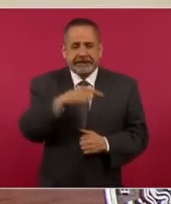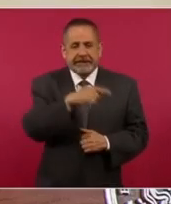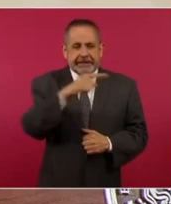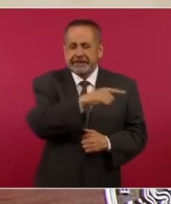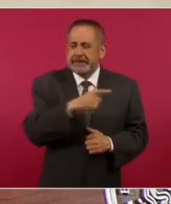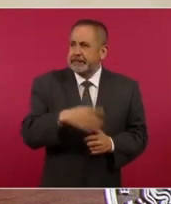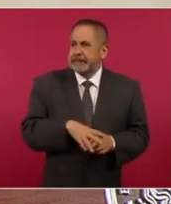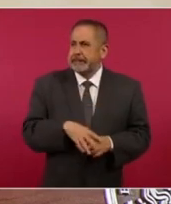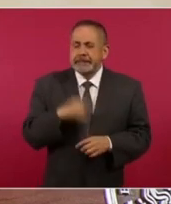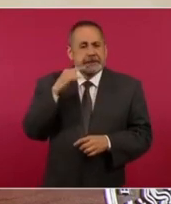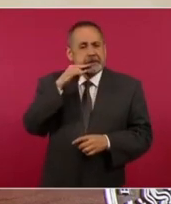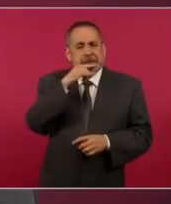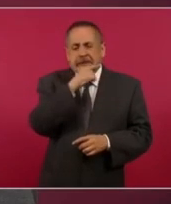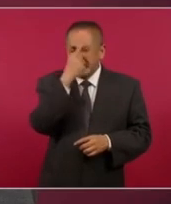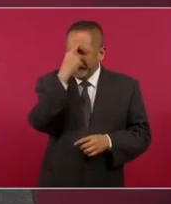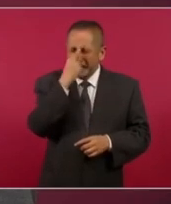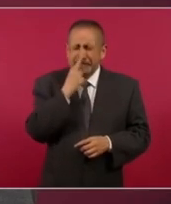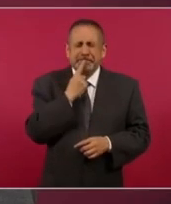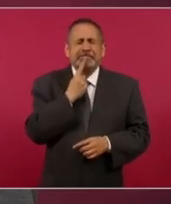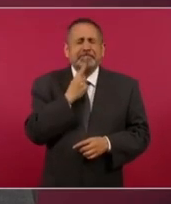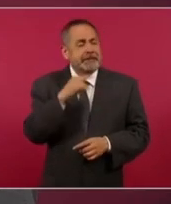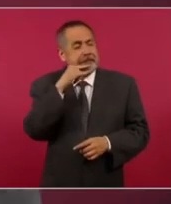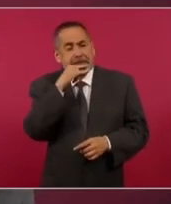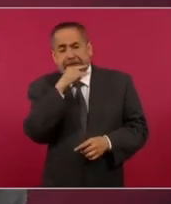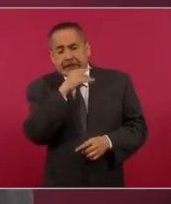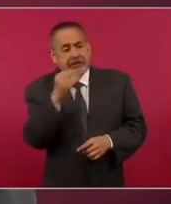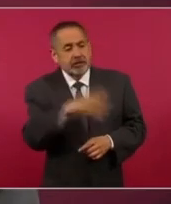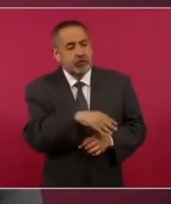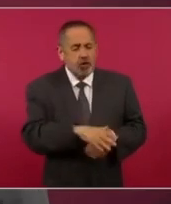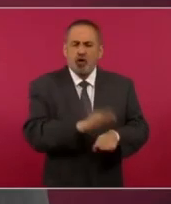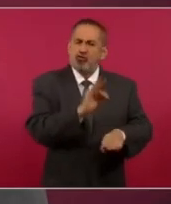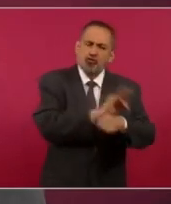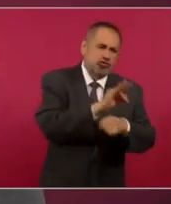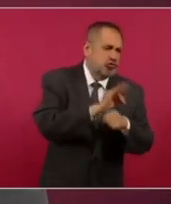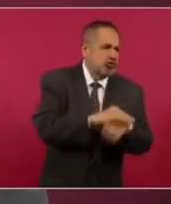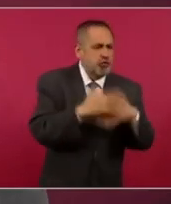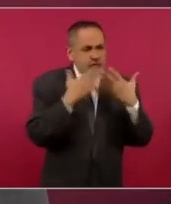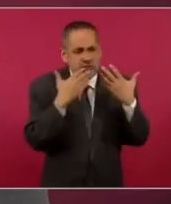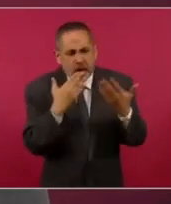de defender eso